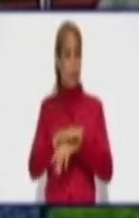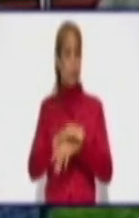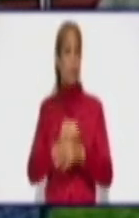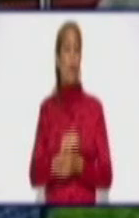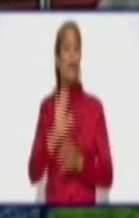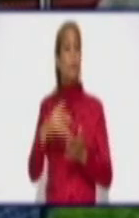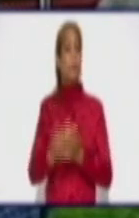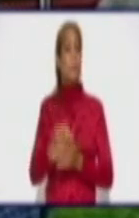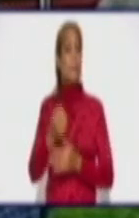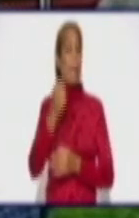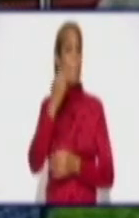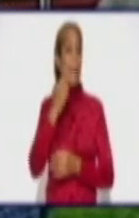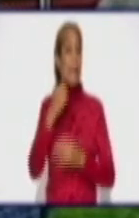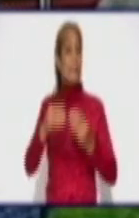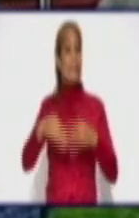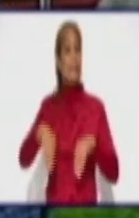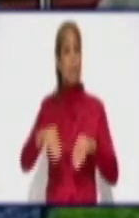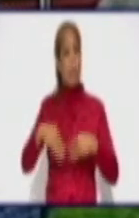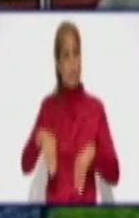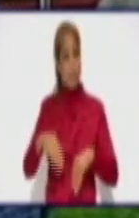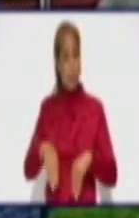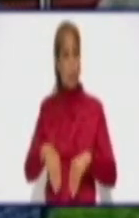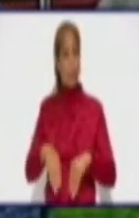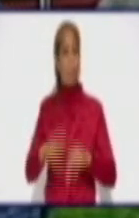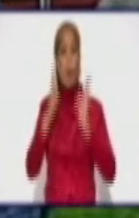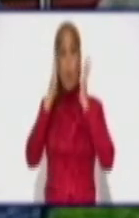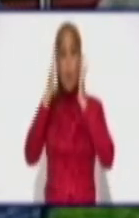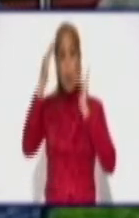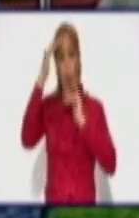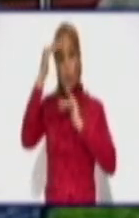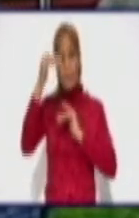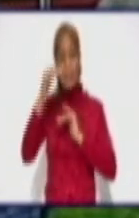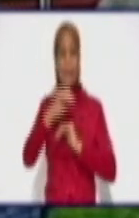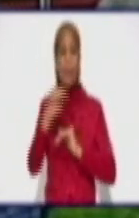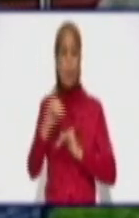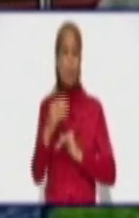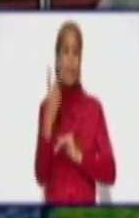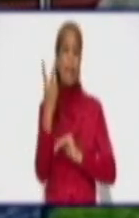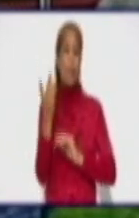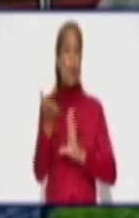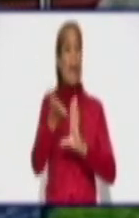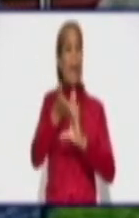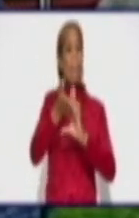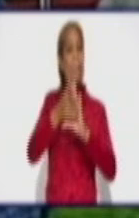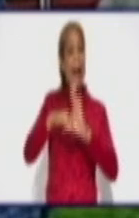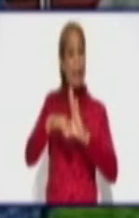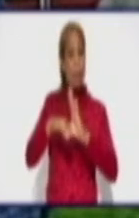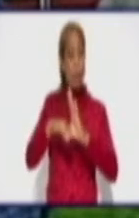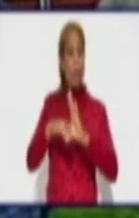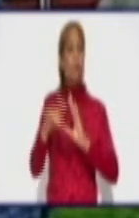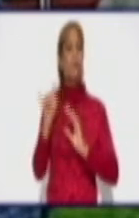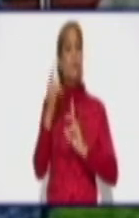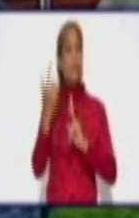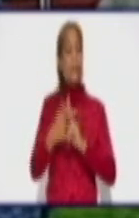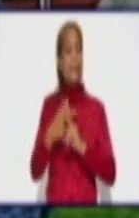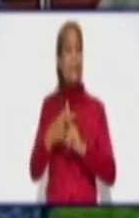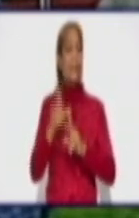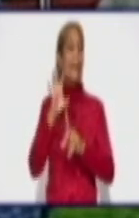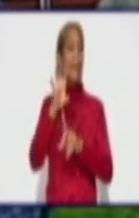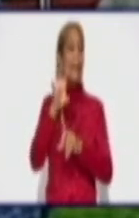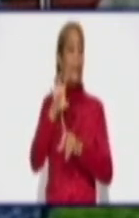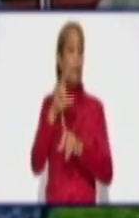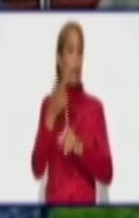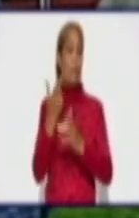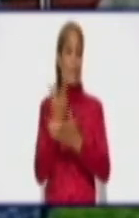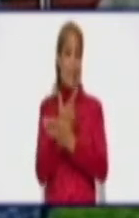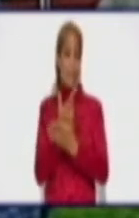compleja se concentra en dos comunidades, Vado del Yeso y Grito de Llara. Incluso en la jornada anterior, en la reunión del